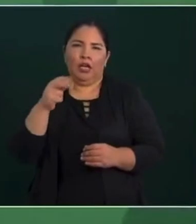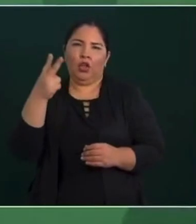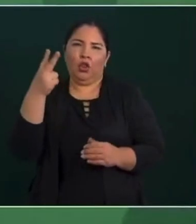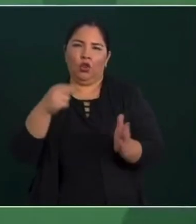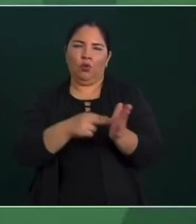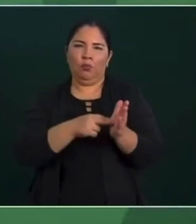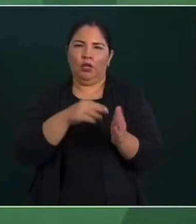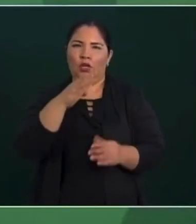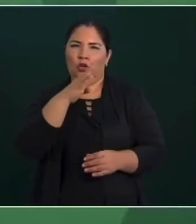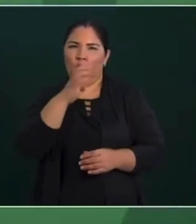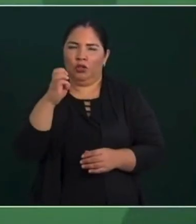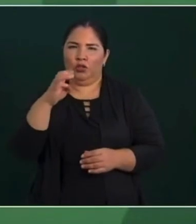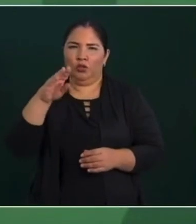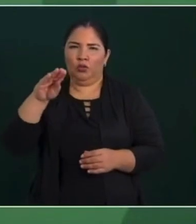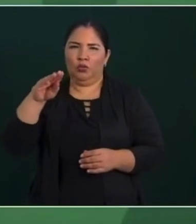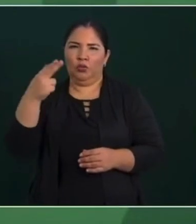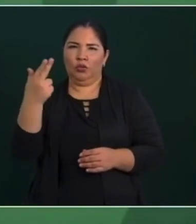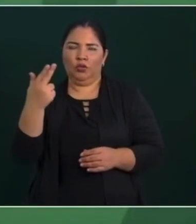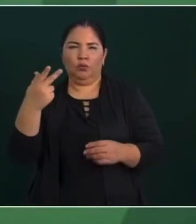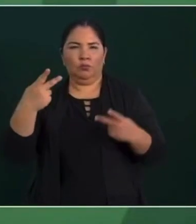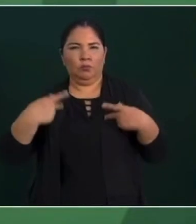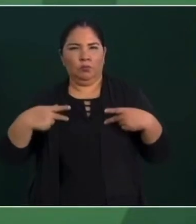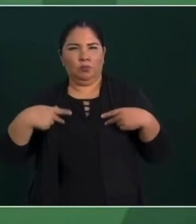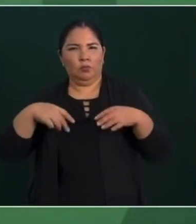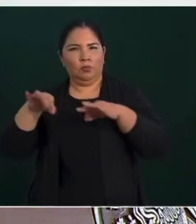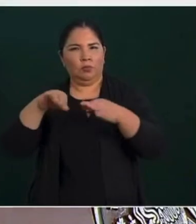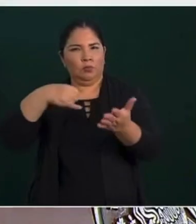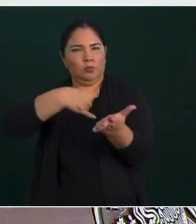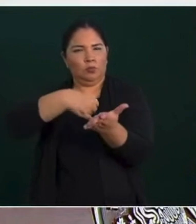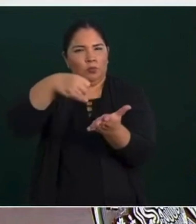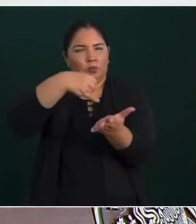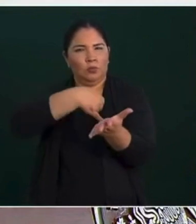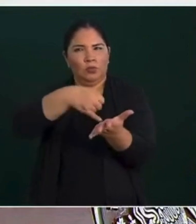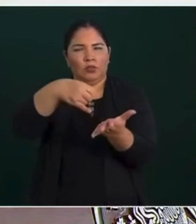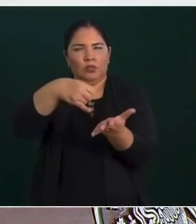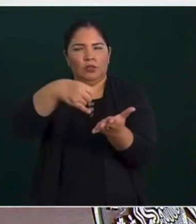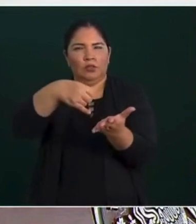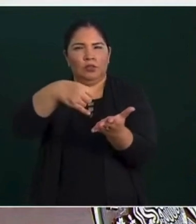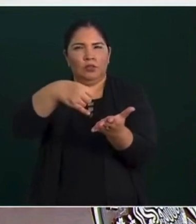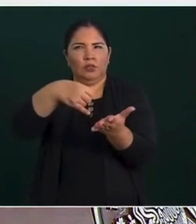492 campesinos de Badiraguato.